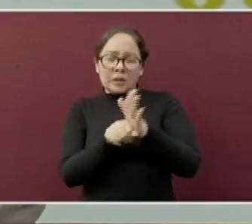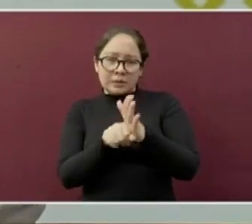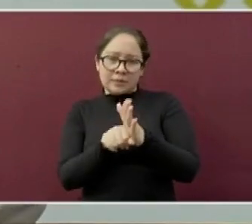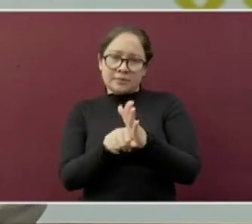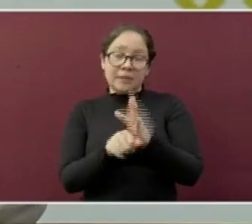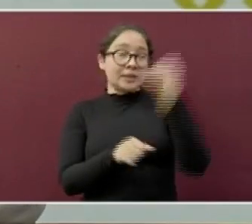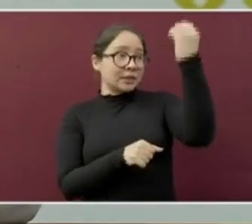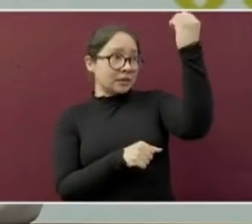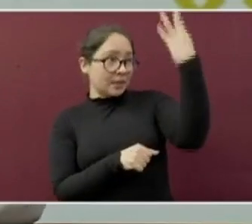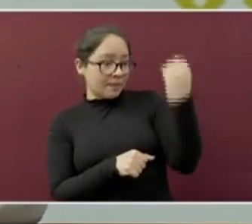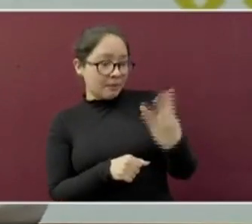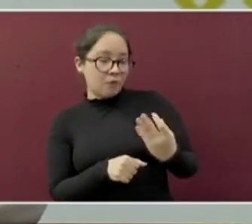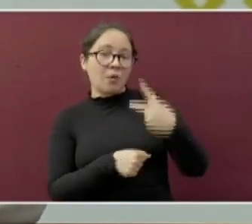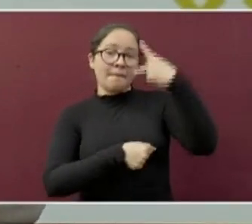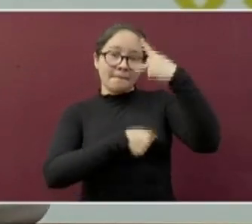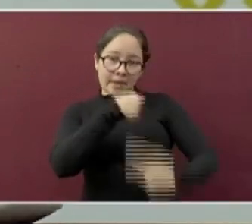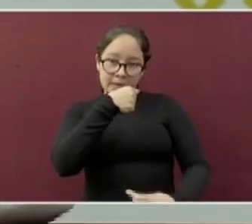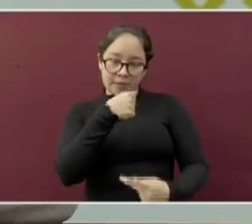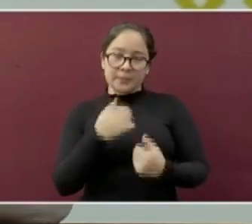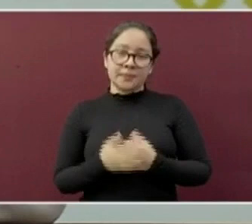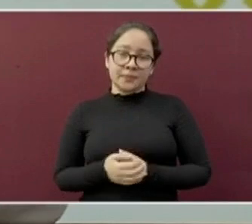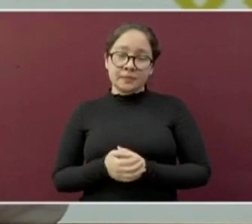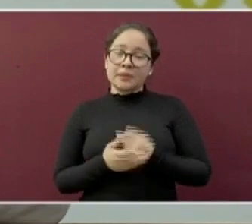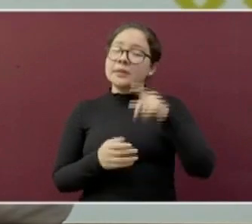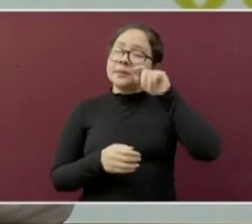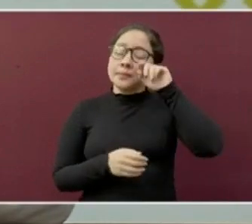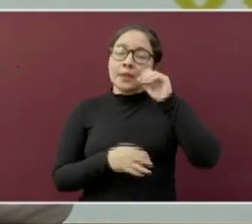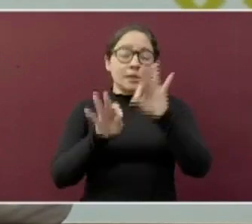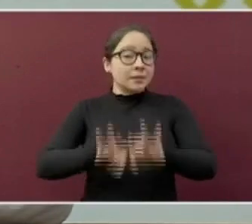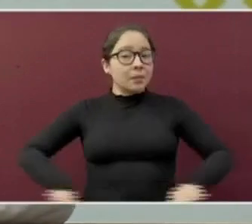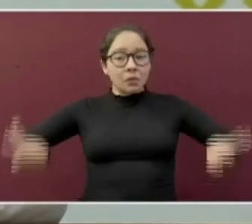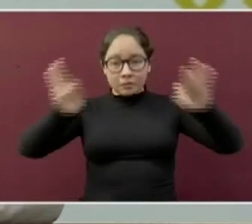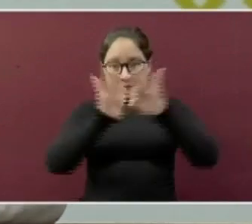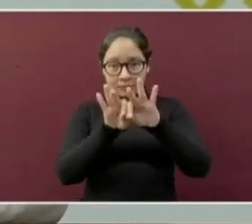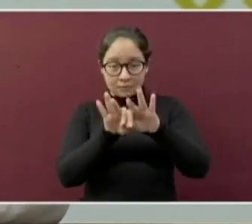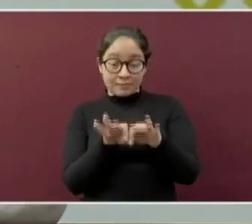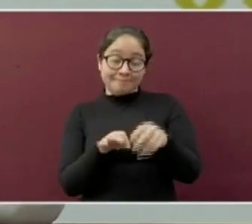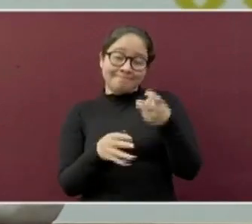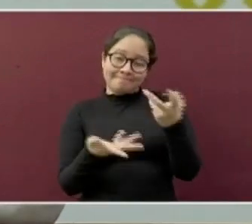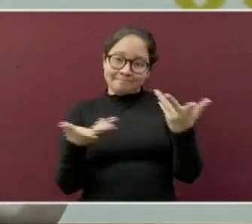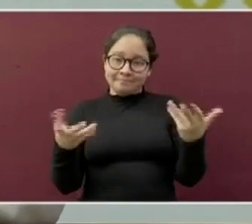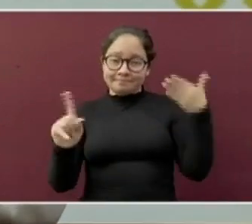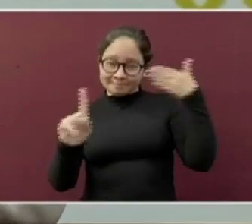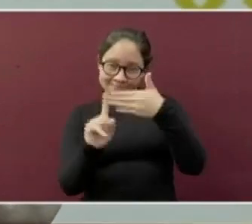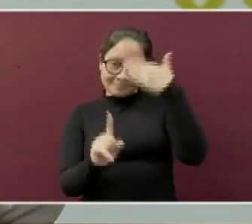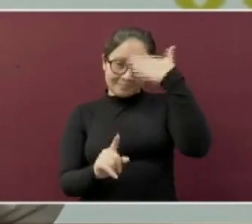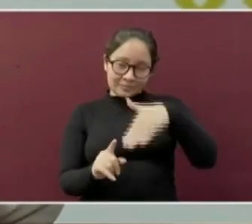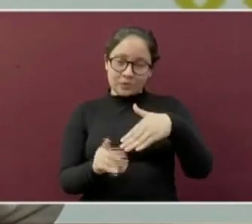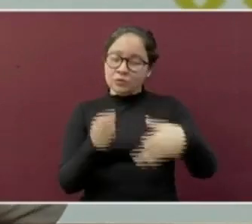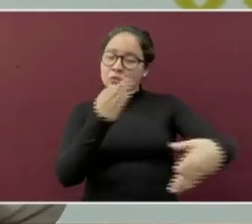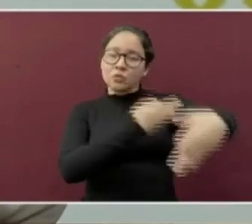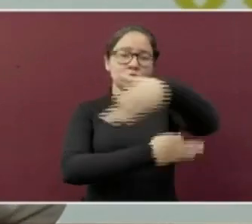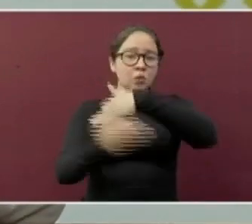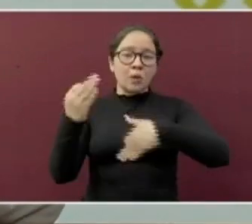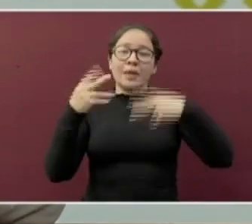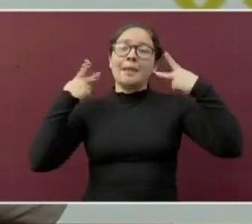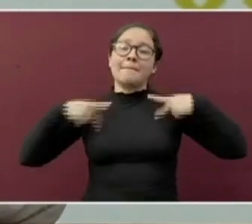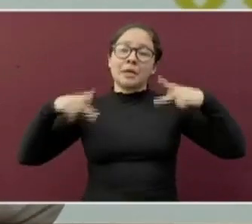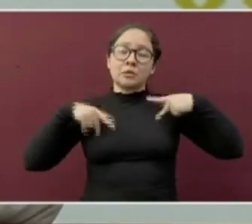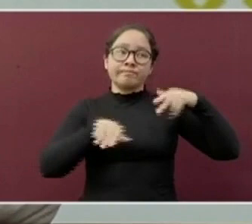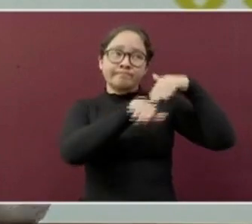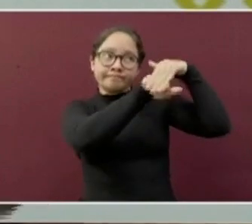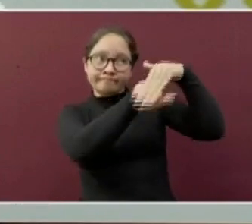semáforo de riesgo. Es vital que en este sentido todos acatemos